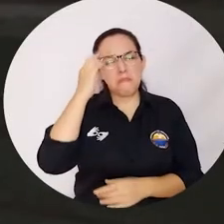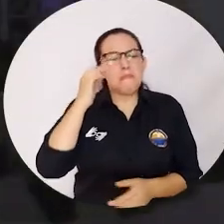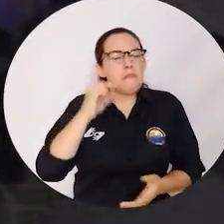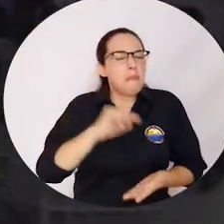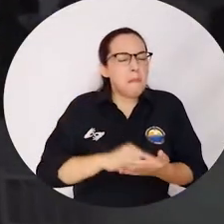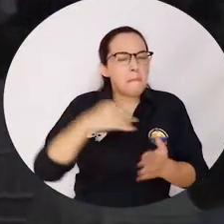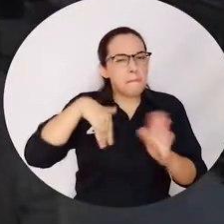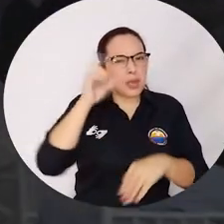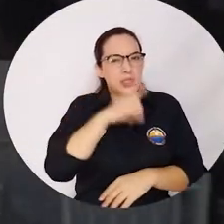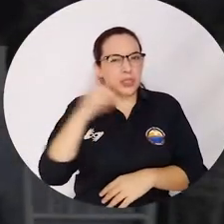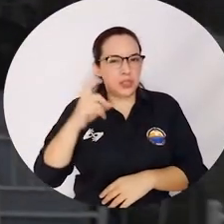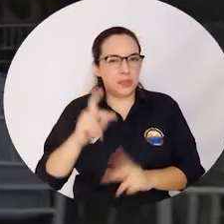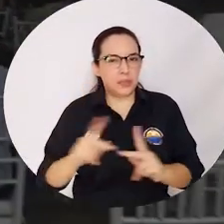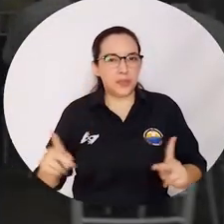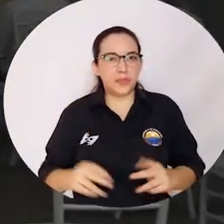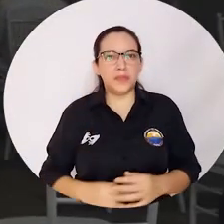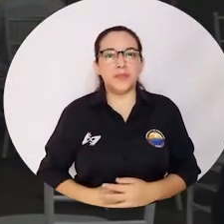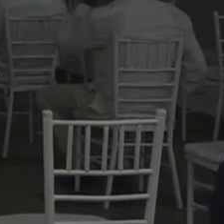medallas.